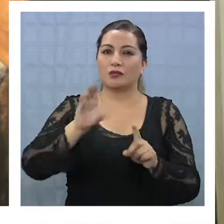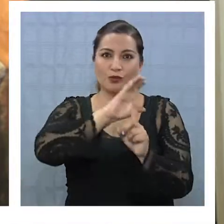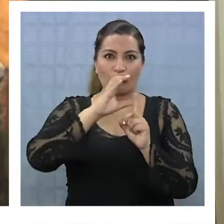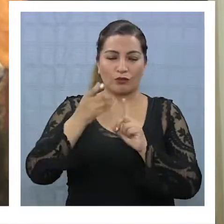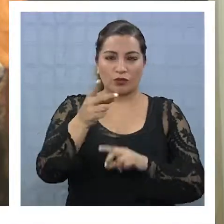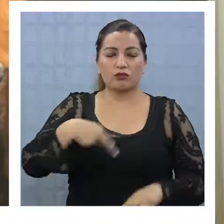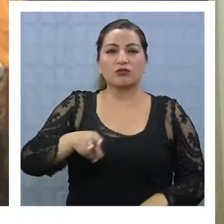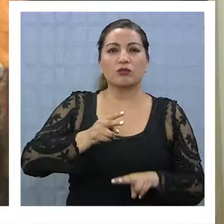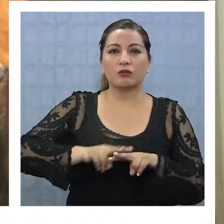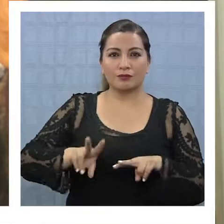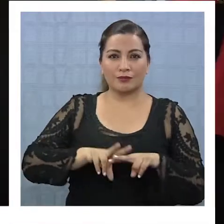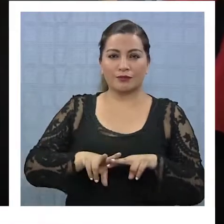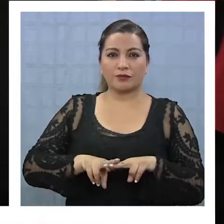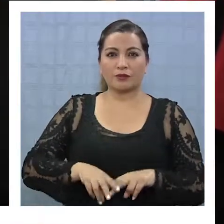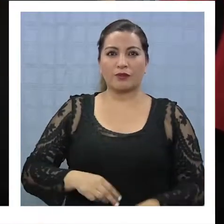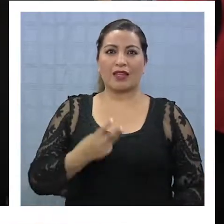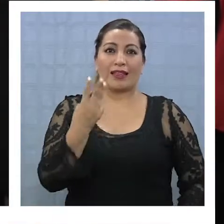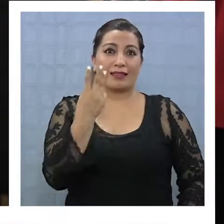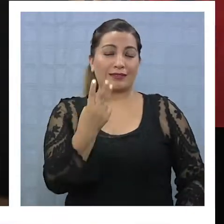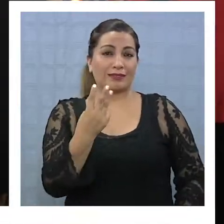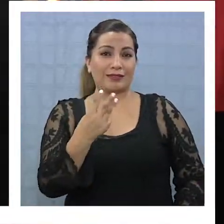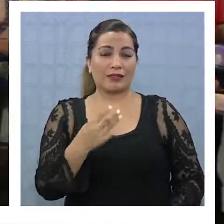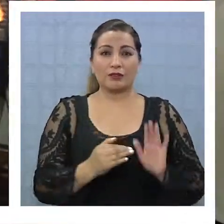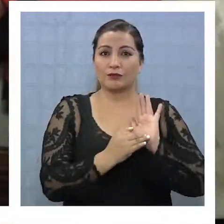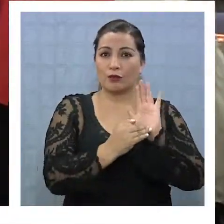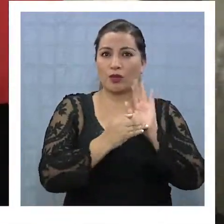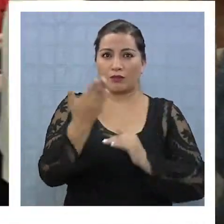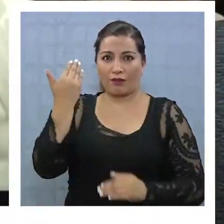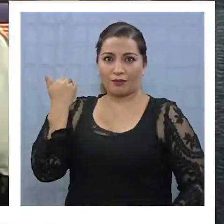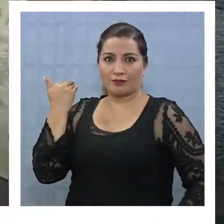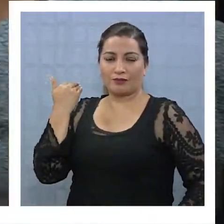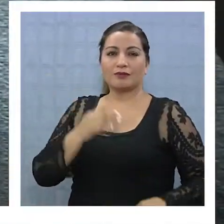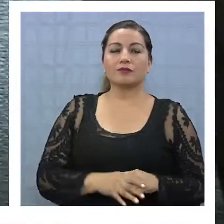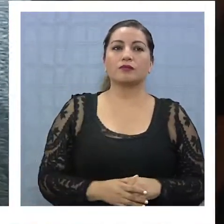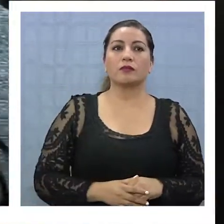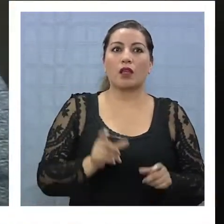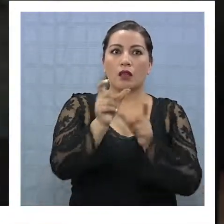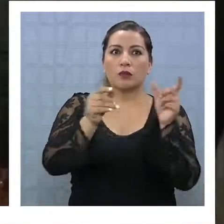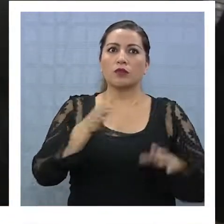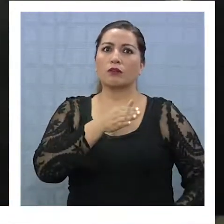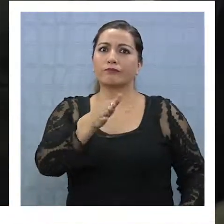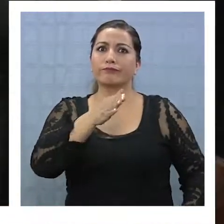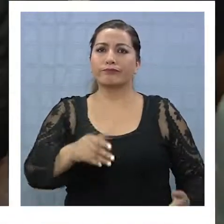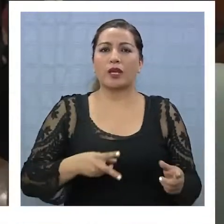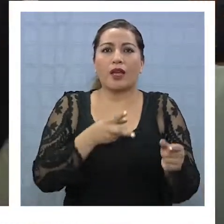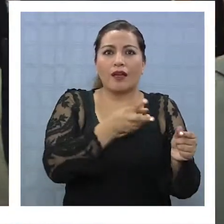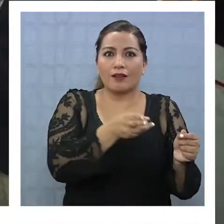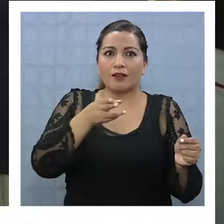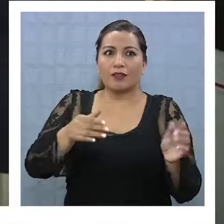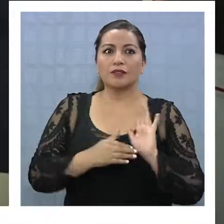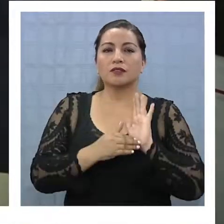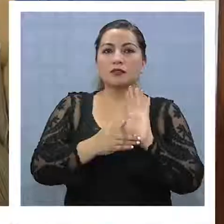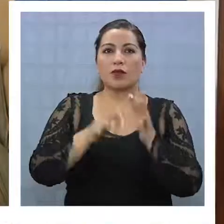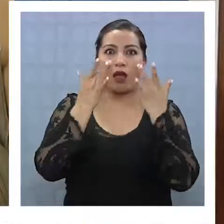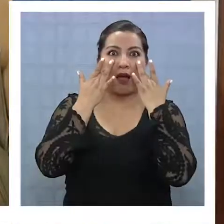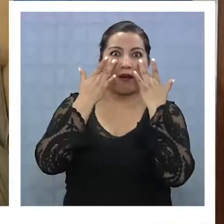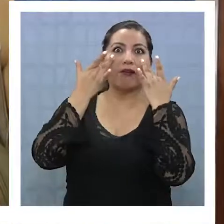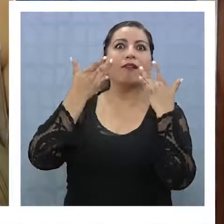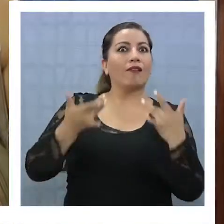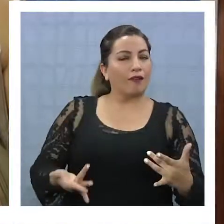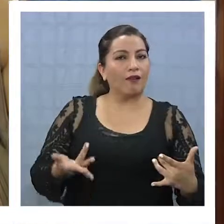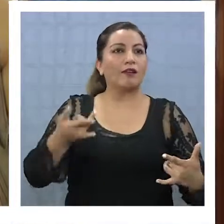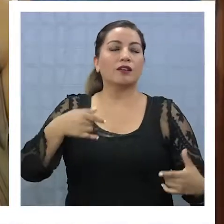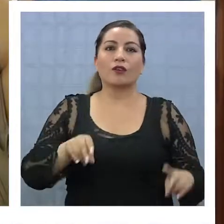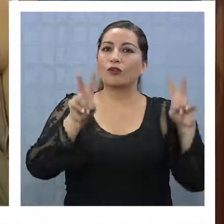por la cultura, hemos hecho ya tres exposiciones en el pasado. Quienes asistieron a la inauguración de la muestra quedaron